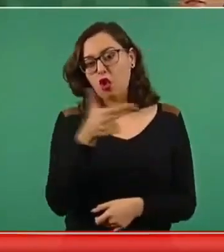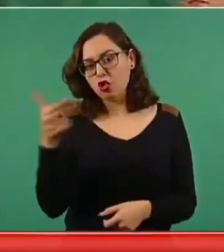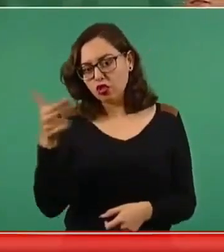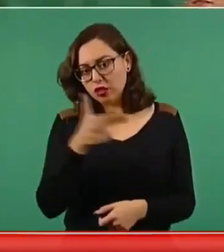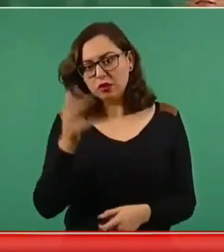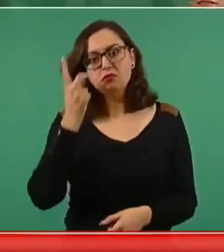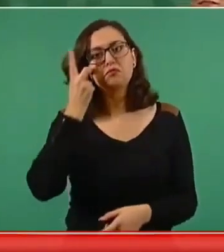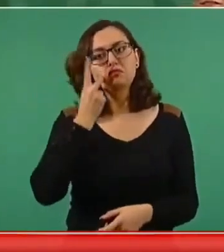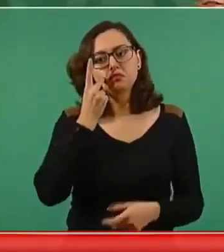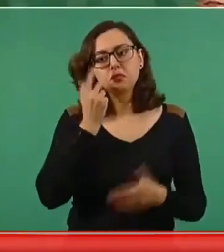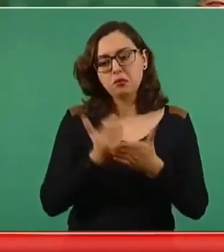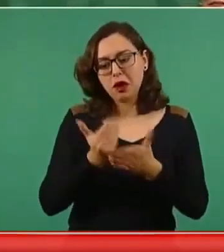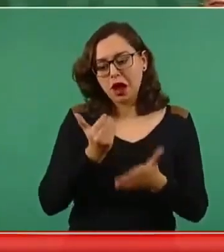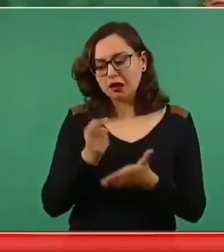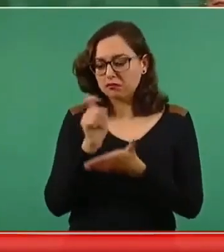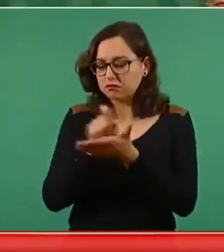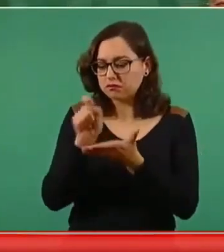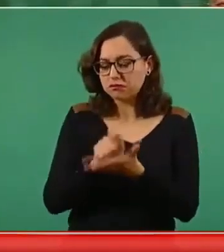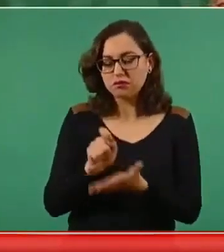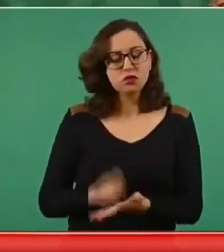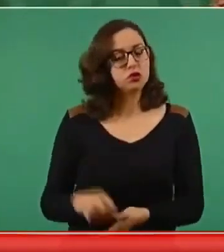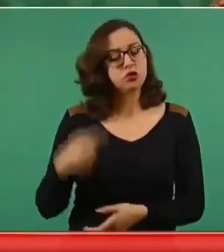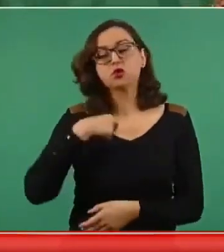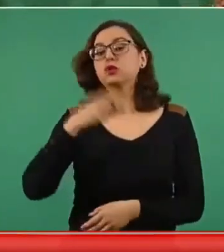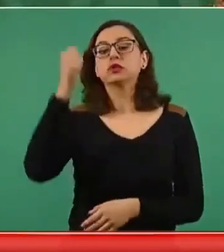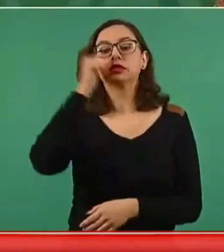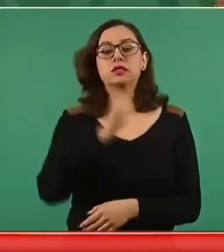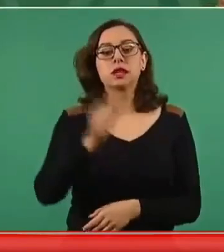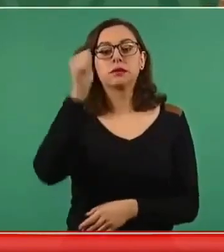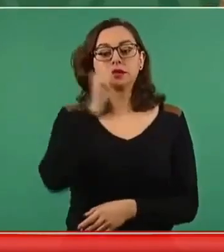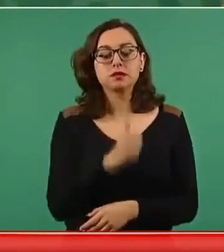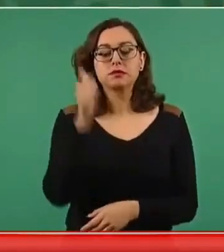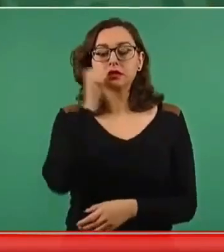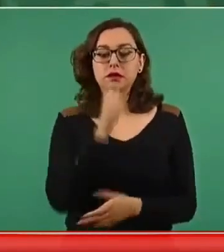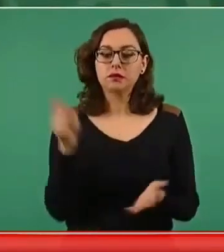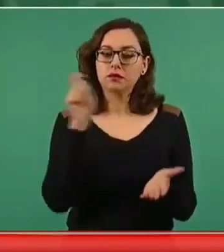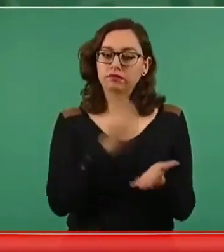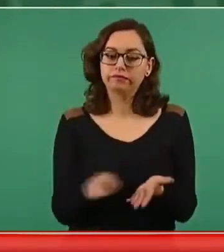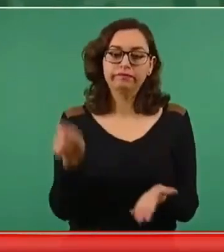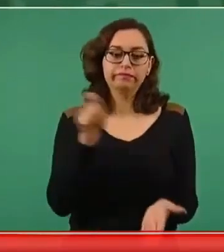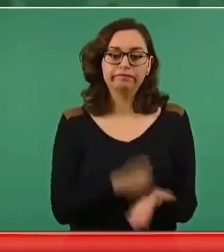vez que hay posibilidad de hacerlo.